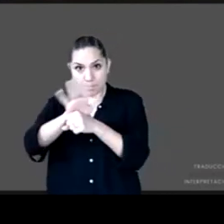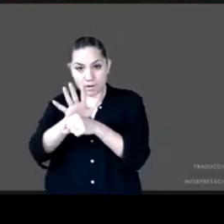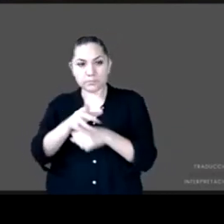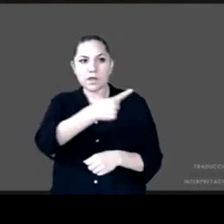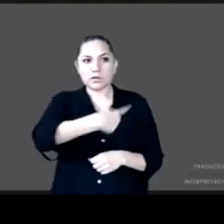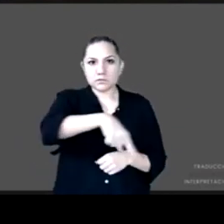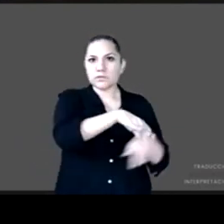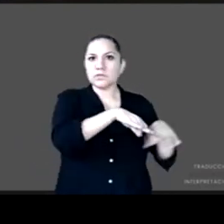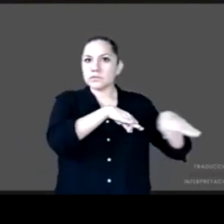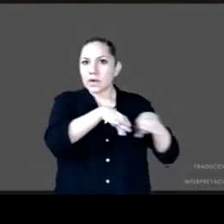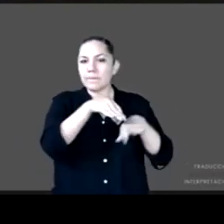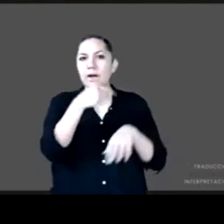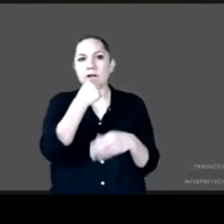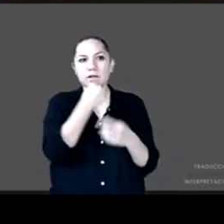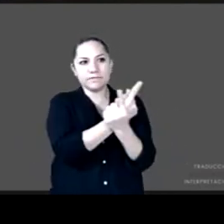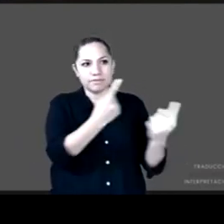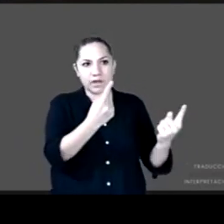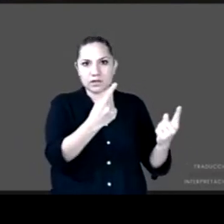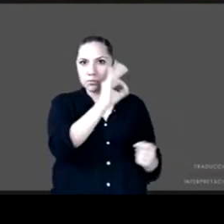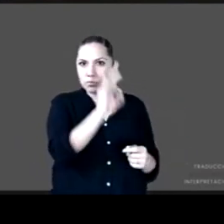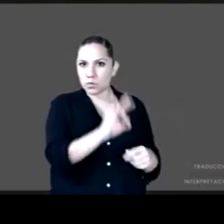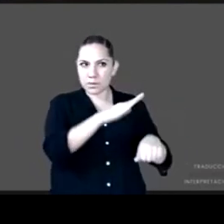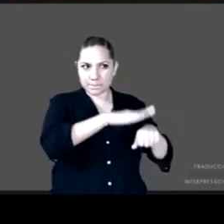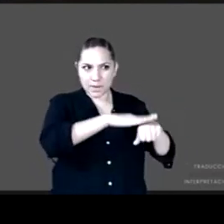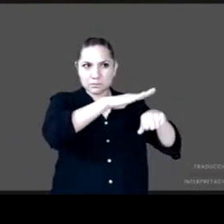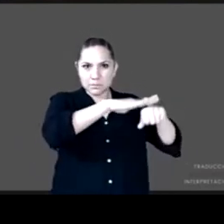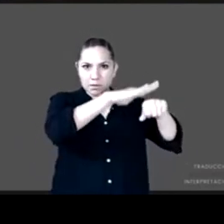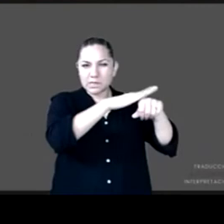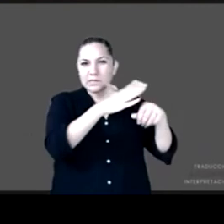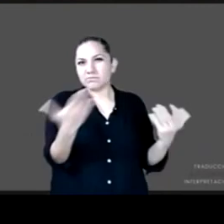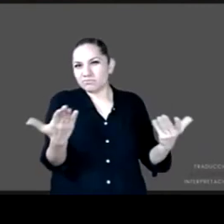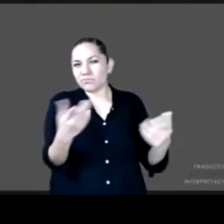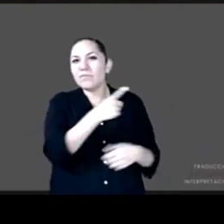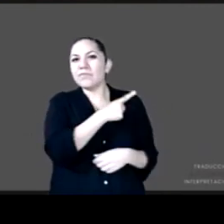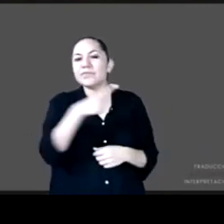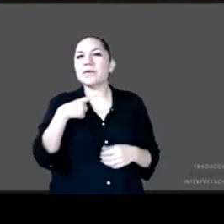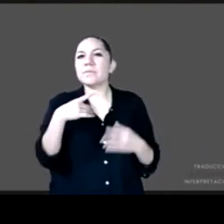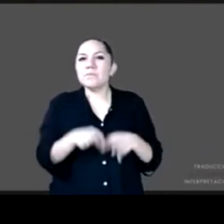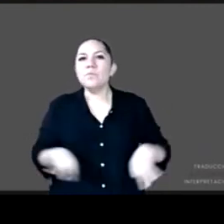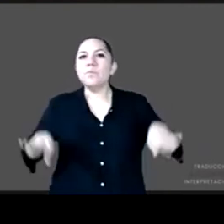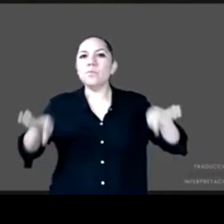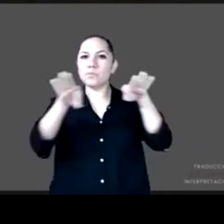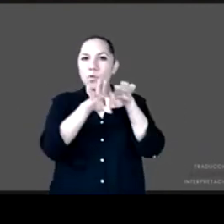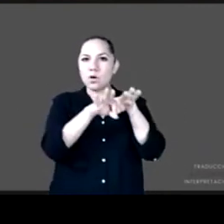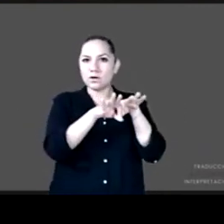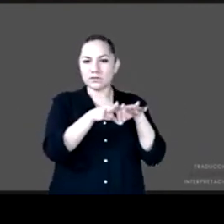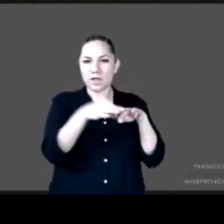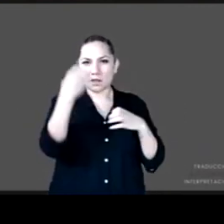historia desde la película y no solo desde la fotografía Silvia adelante tienes la palabra